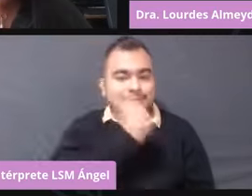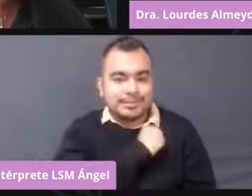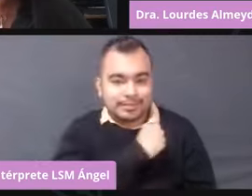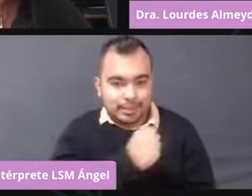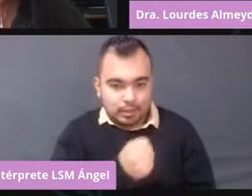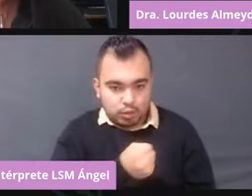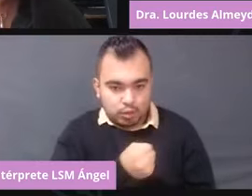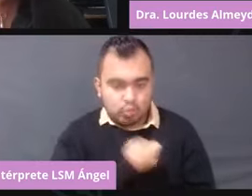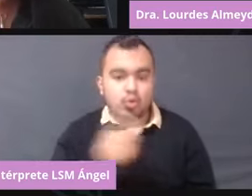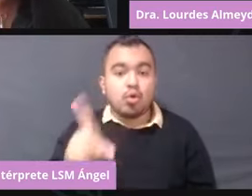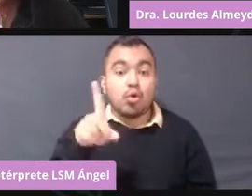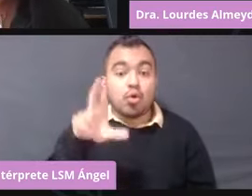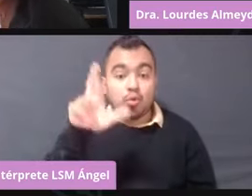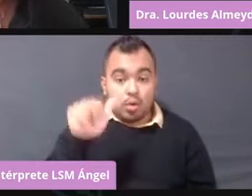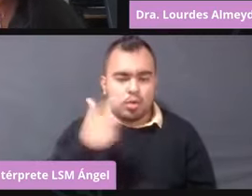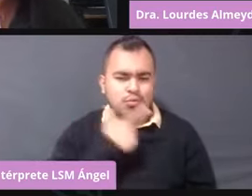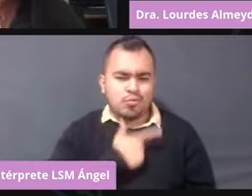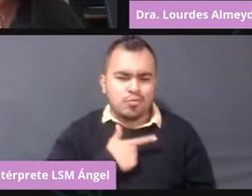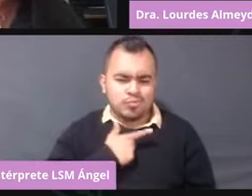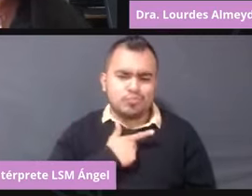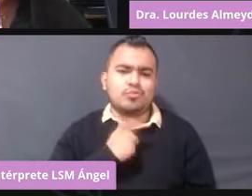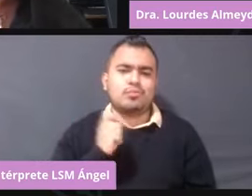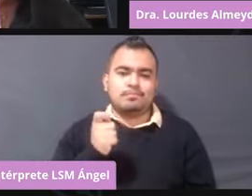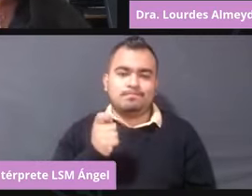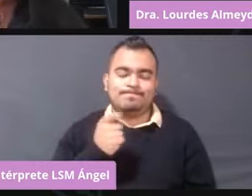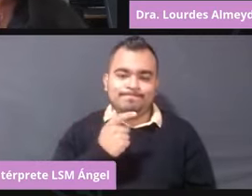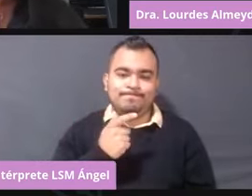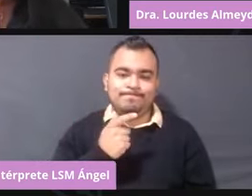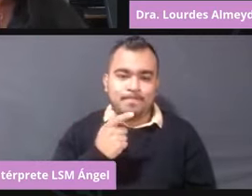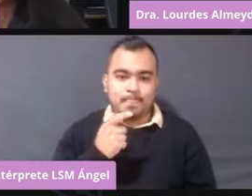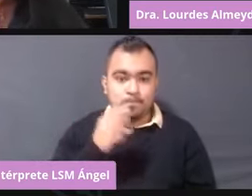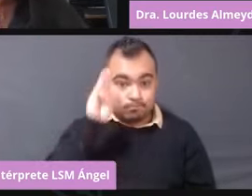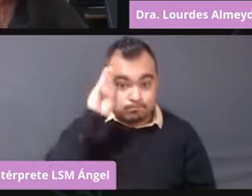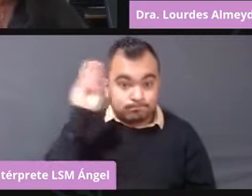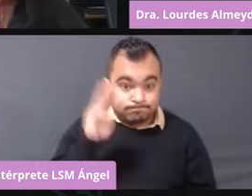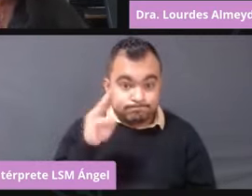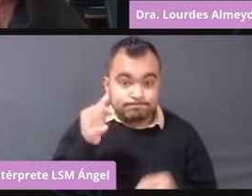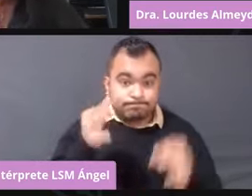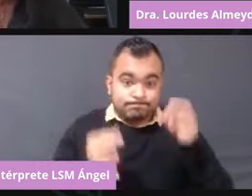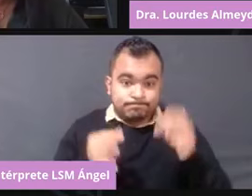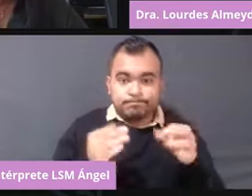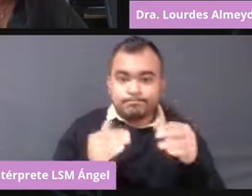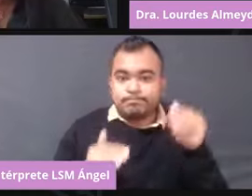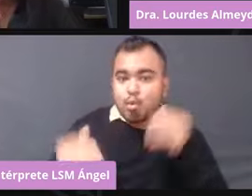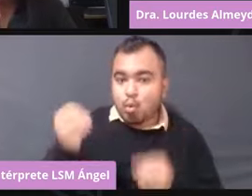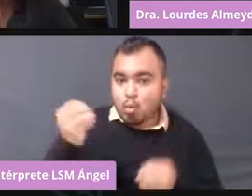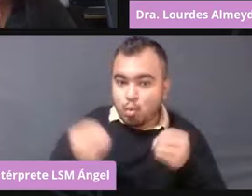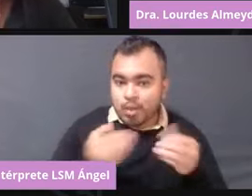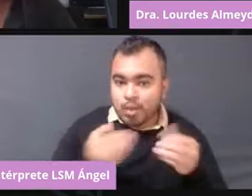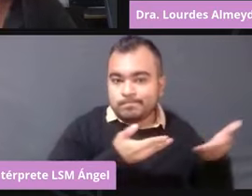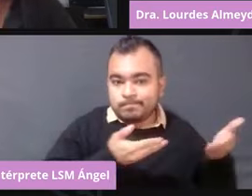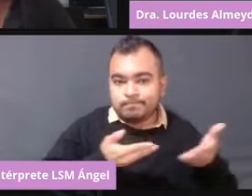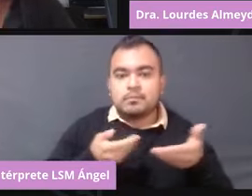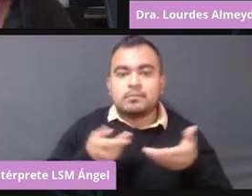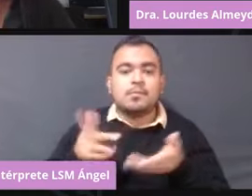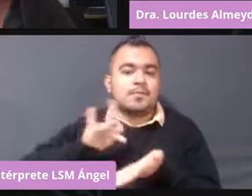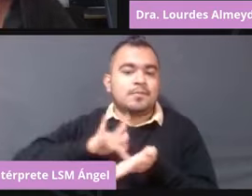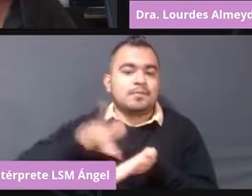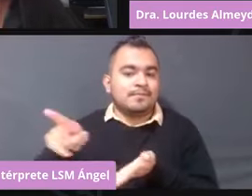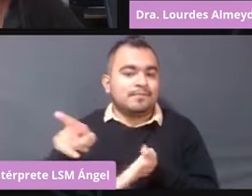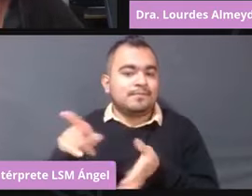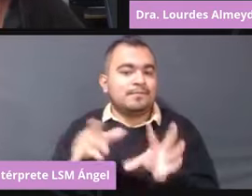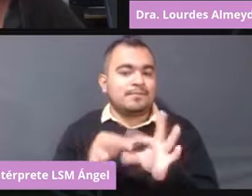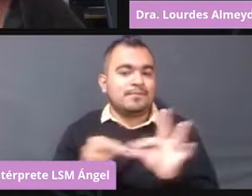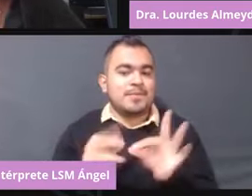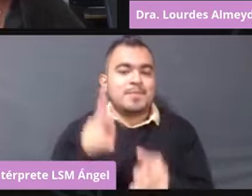gusto, un placer tenerla aquí a nombre de magistradas y magistrados, un agradecimiento por esta plática que tendremos